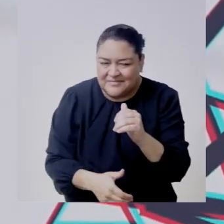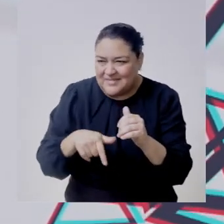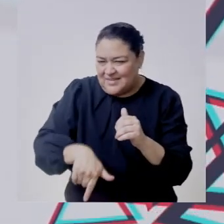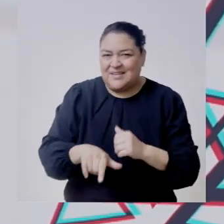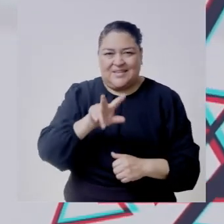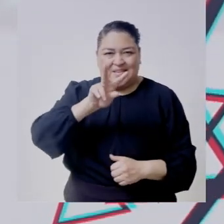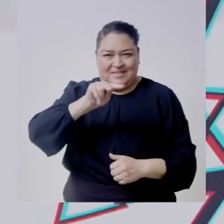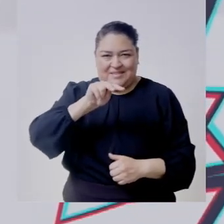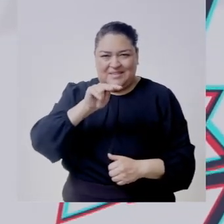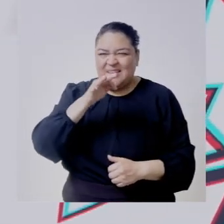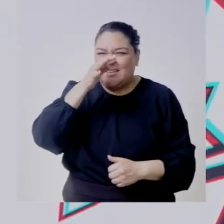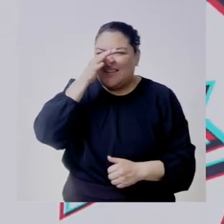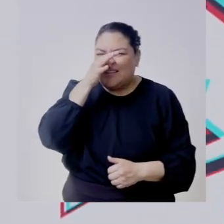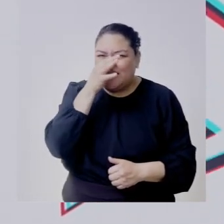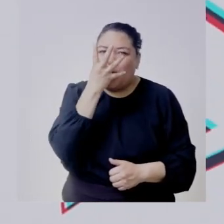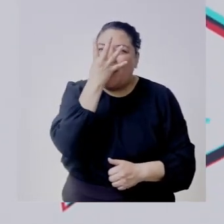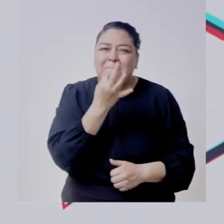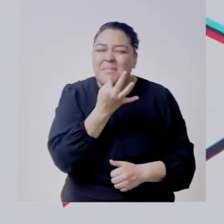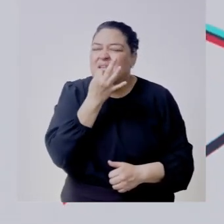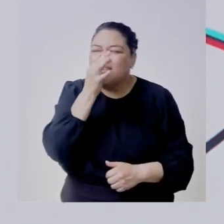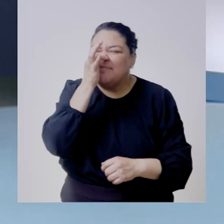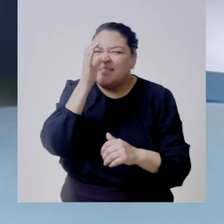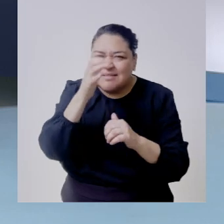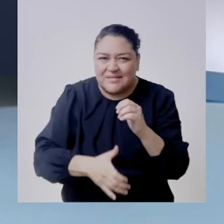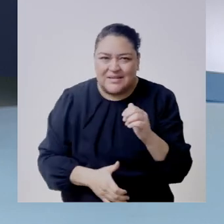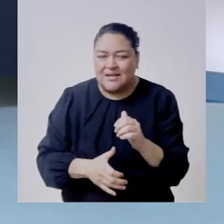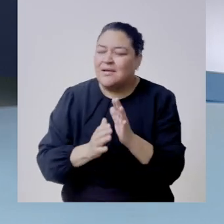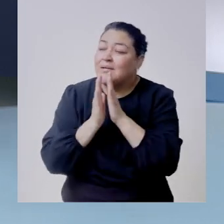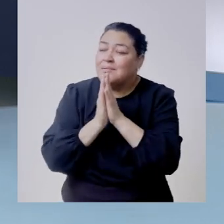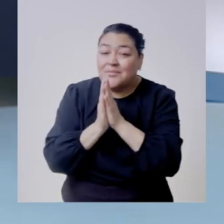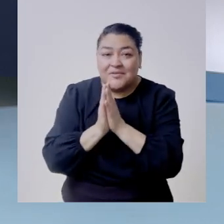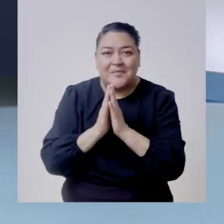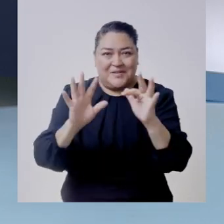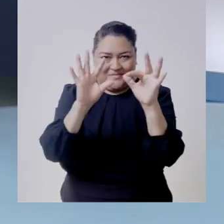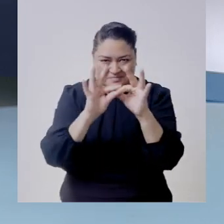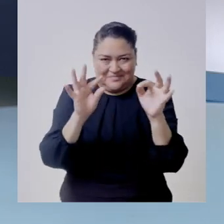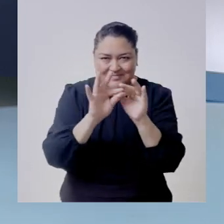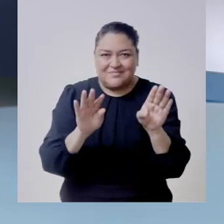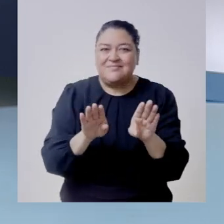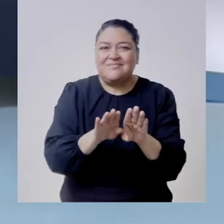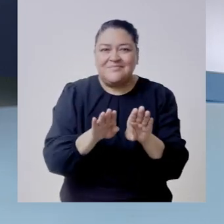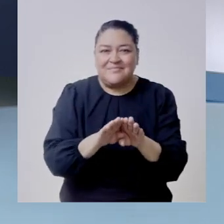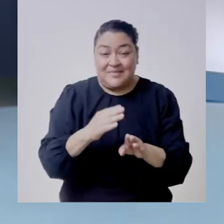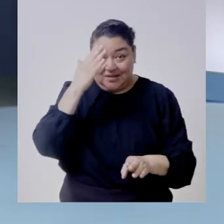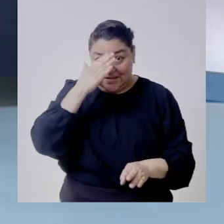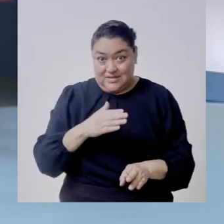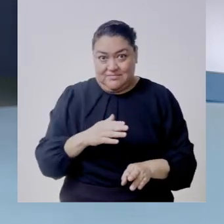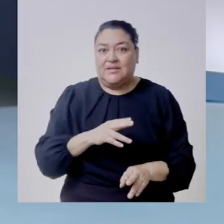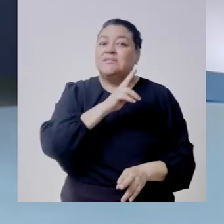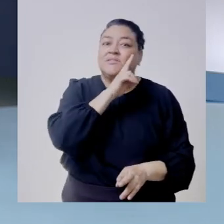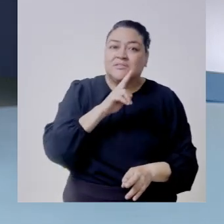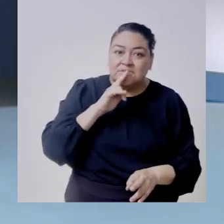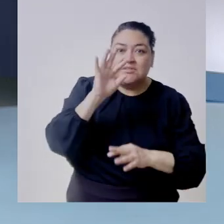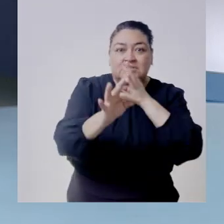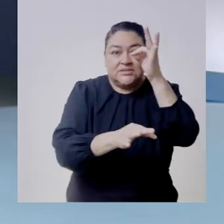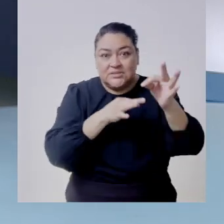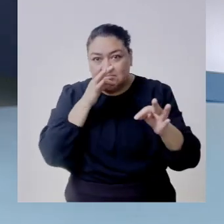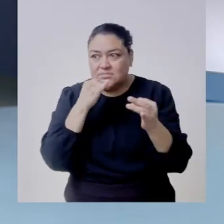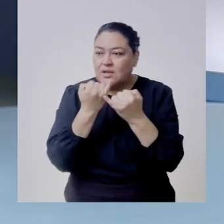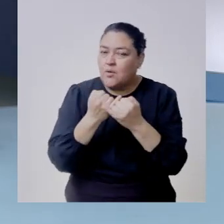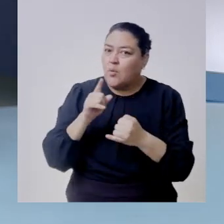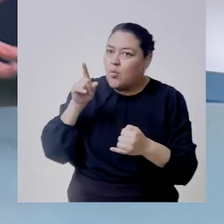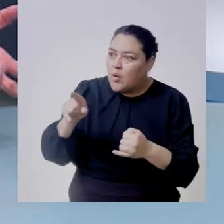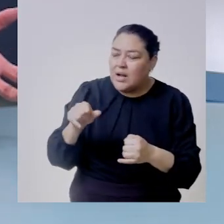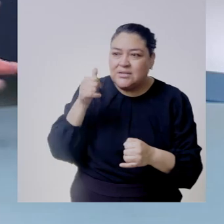de nuestro programa nos quedan escasos cuatro minutos me gustaría resaltar que pues también los medios de comunicación han